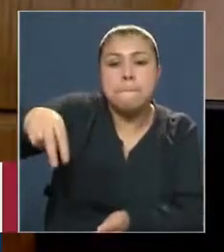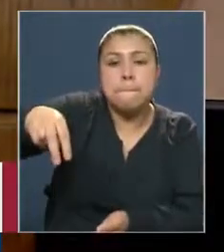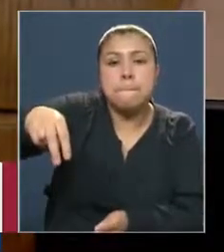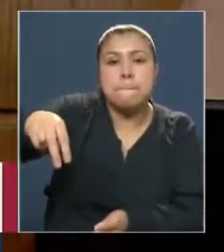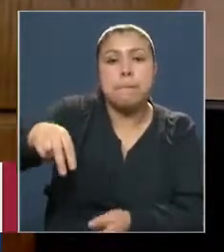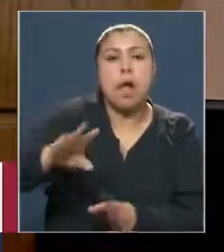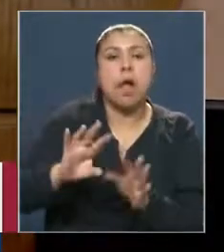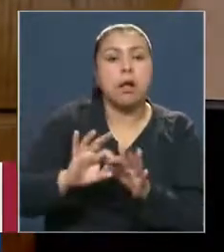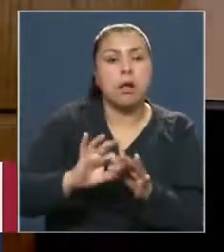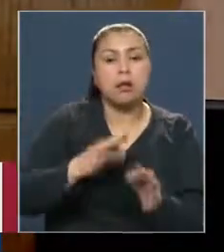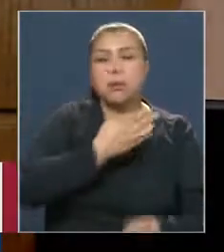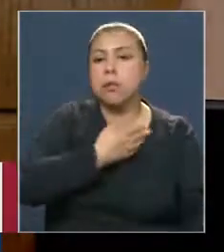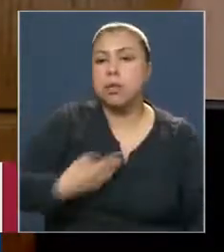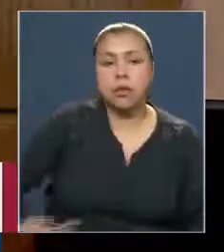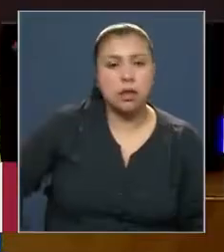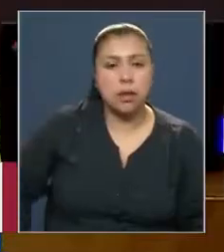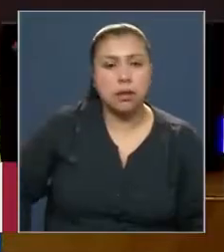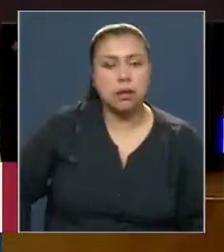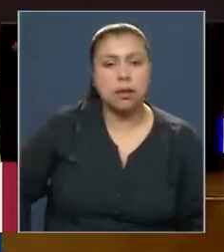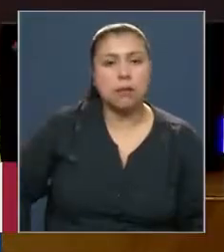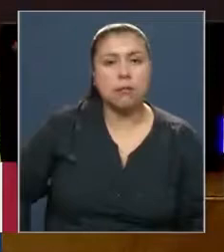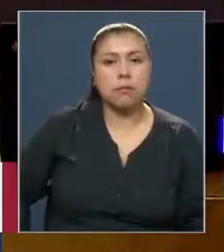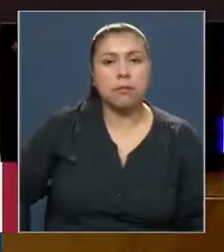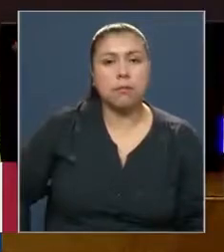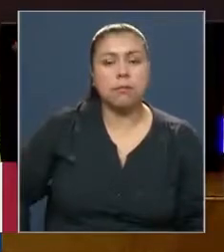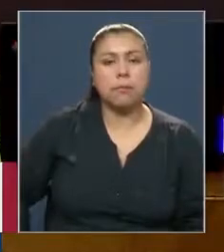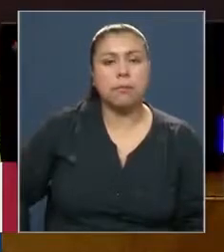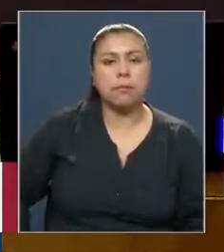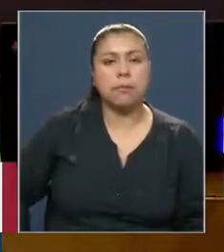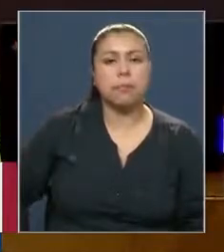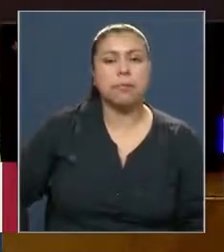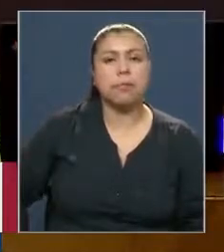Presidente. Muchas gracias Diputado Hirsch